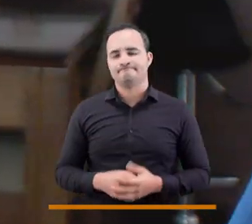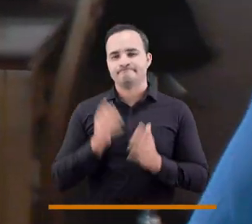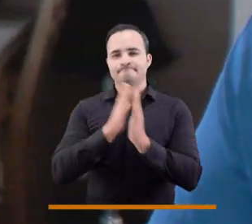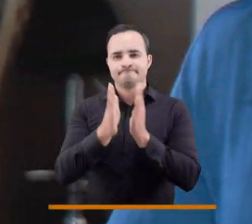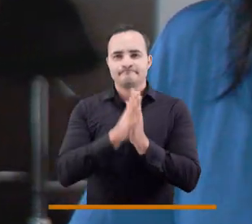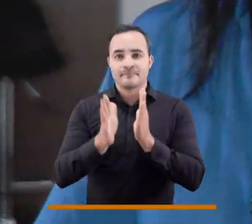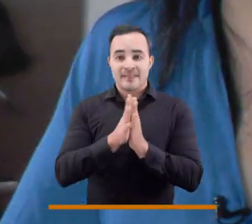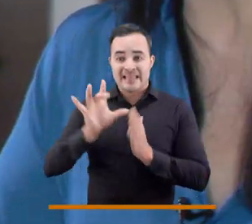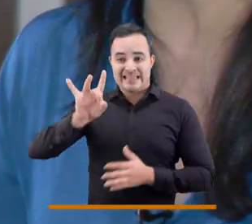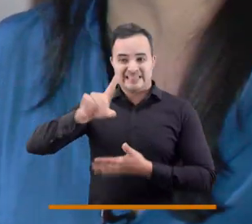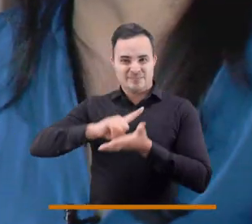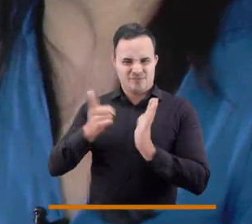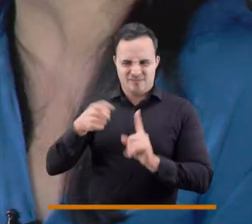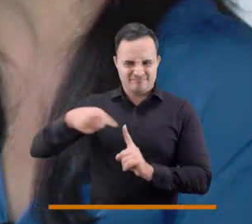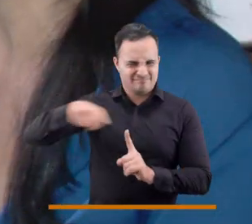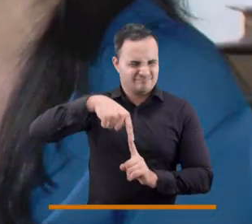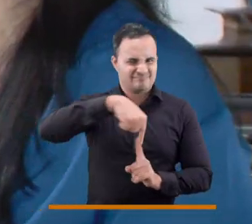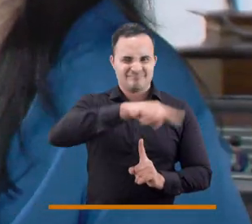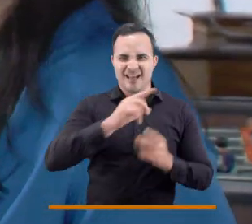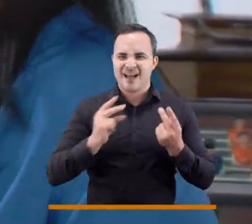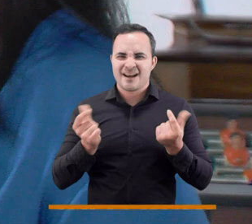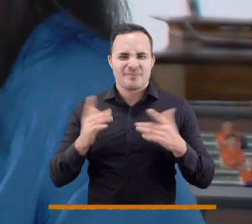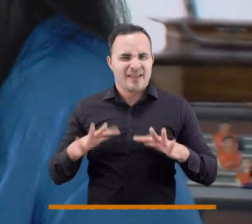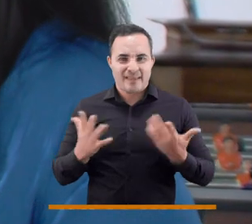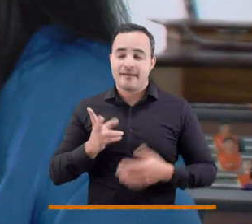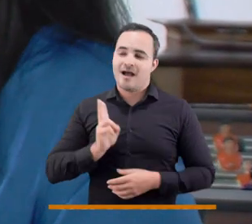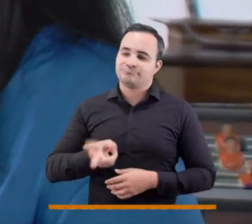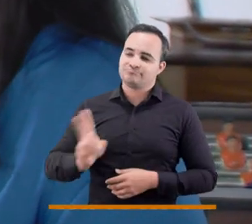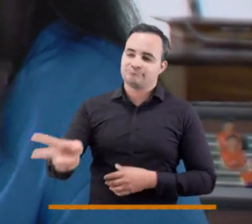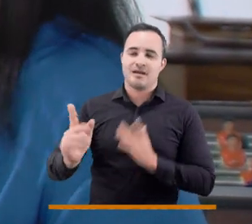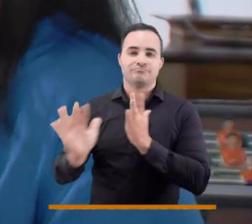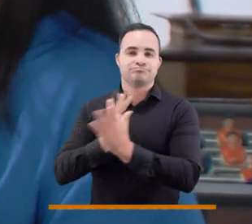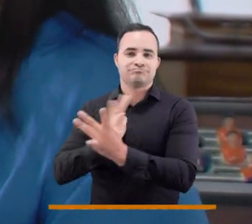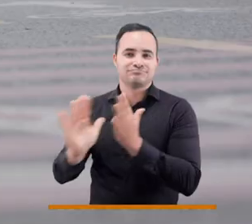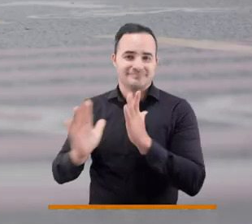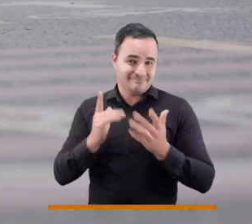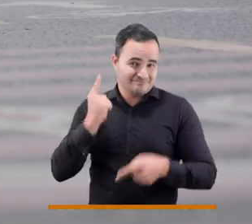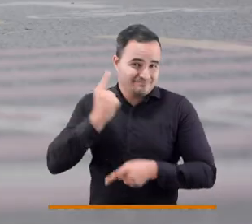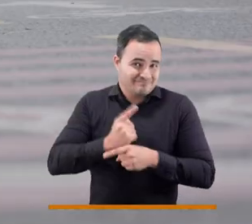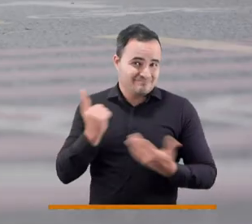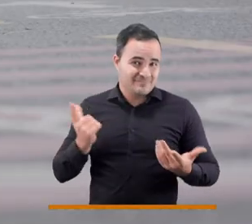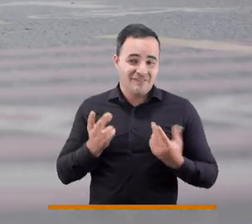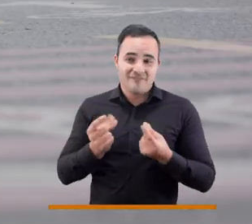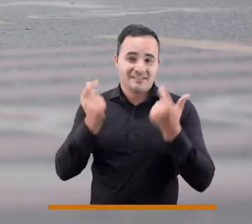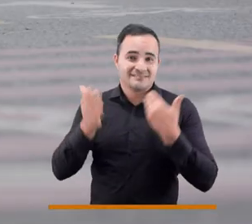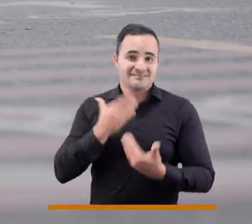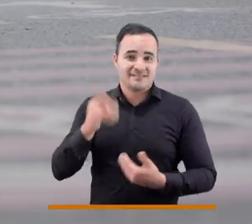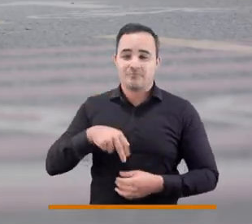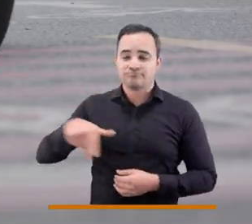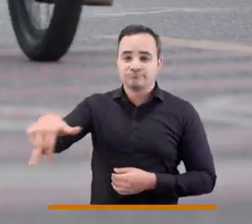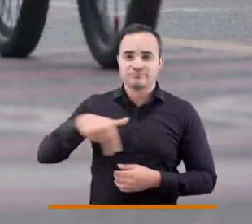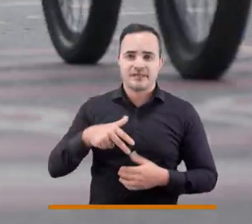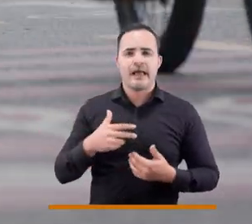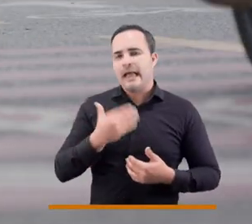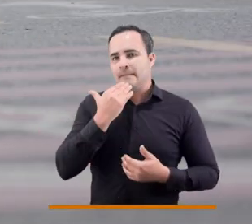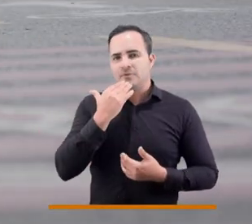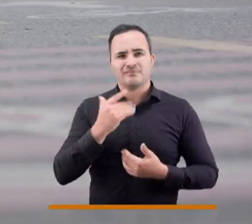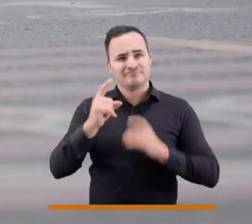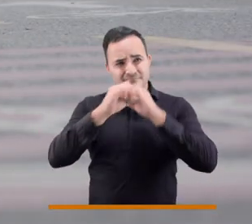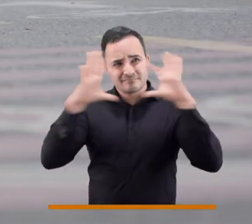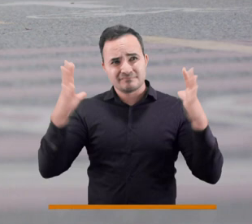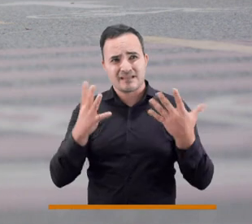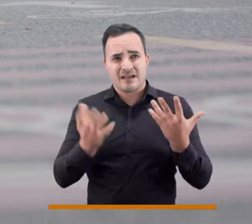pasa es que cuando se habla de la ciudad de 15 minutos, se habla de espacios peatonales, de, por ejemplo, decir que no quieren tantos